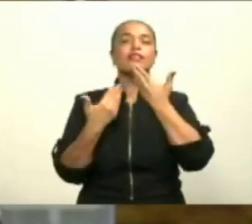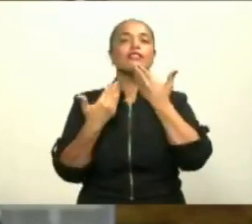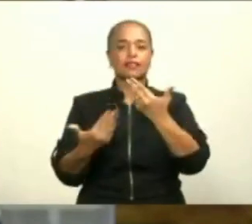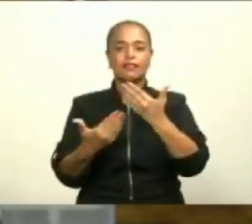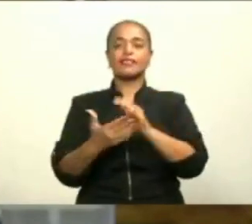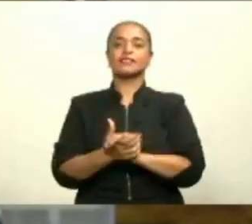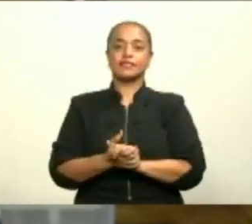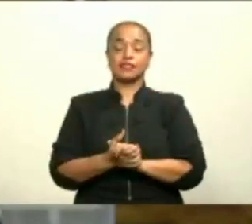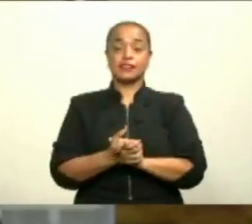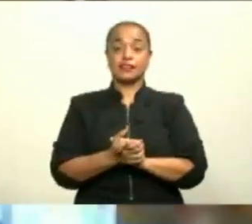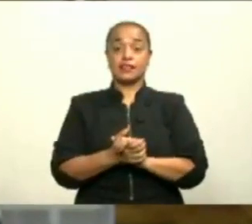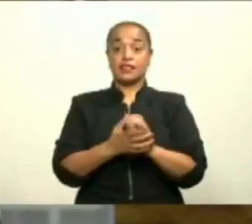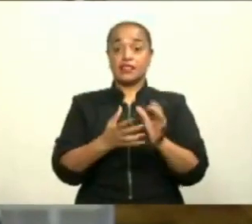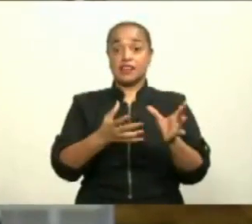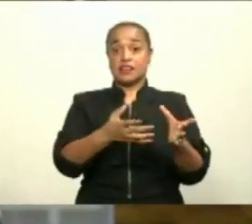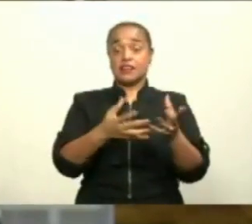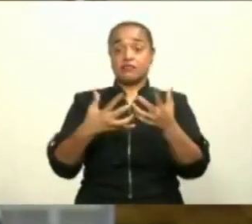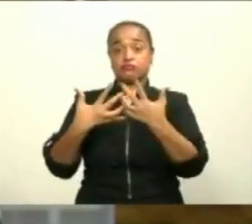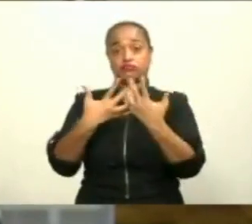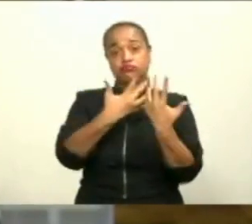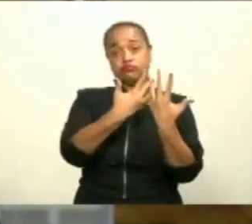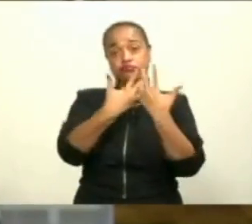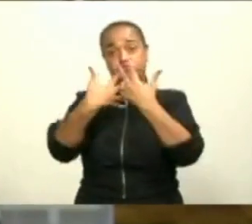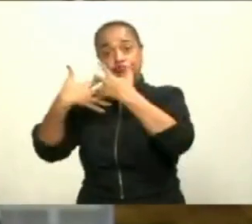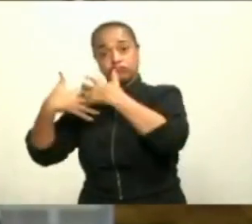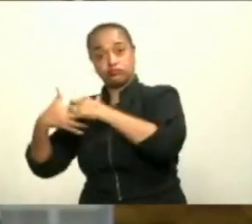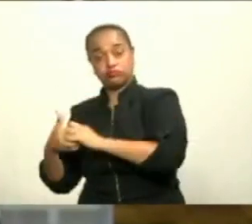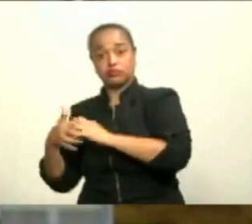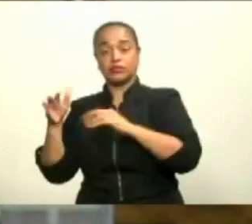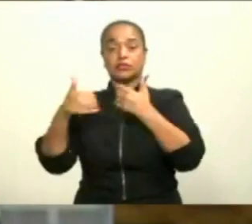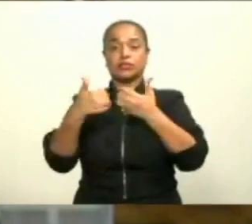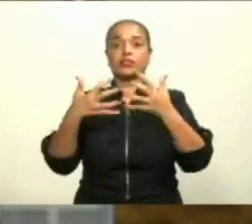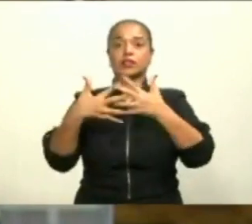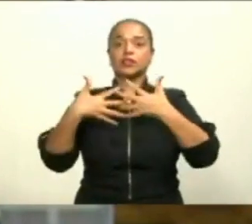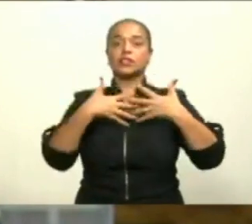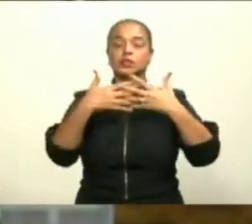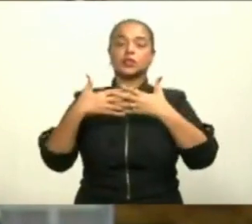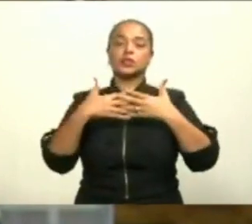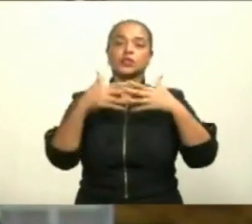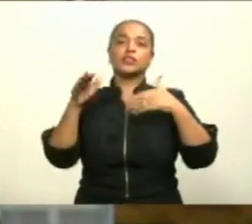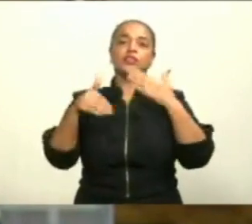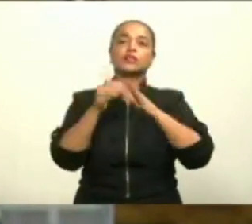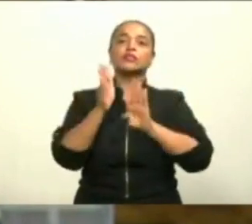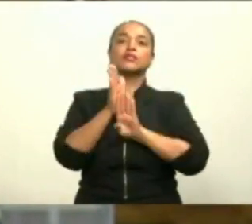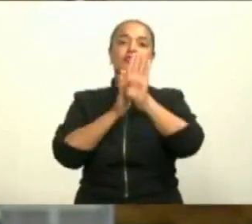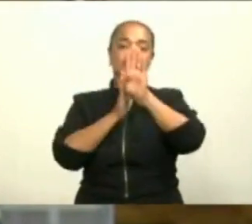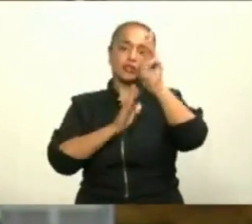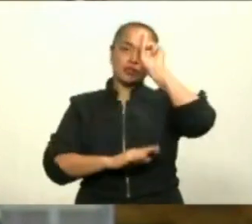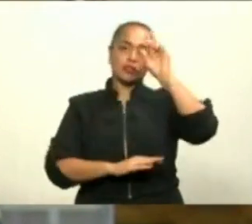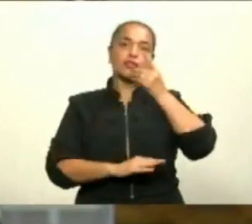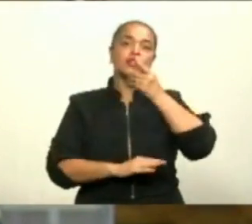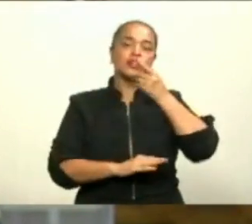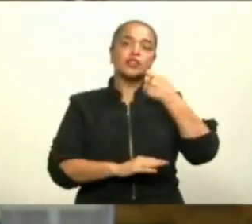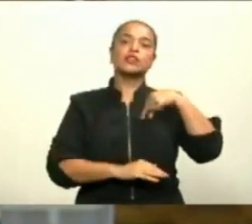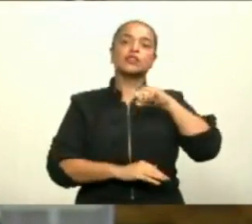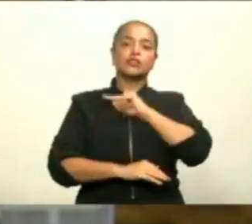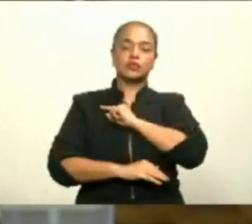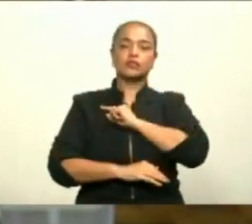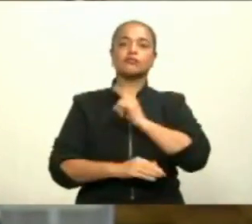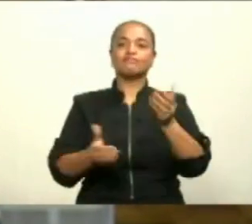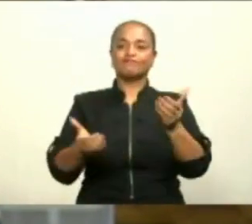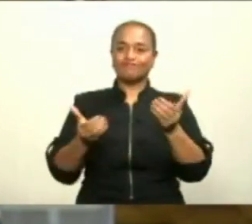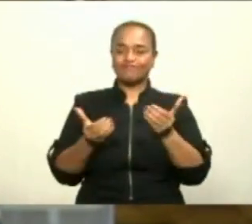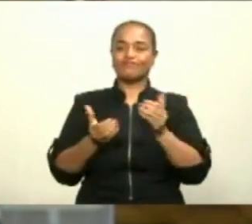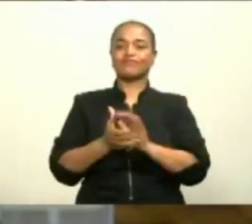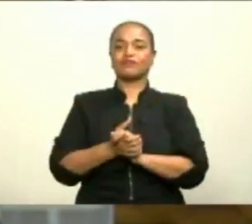-privadas son de las herramientas más valiosas para el desarrollo de la República Dominicana a la que aspiramos. Por otro lado,